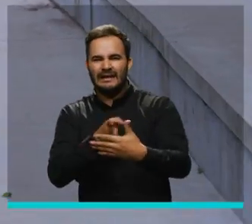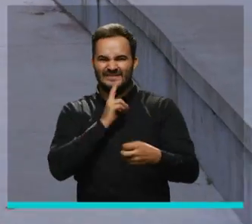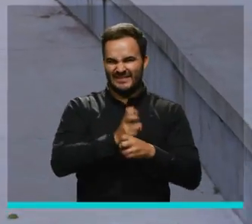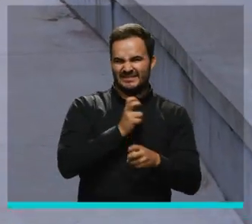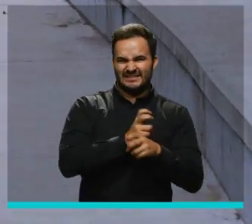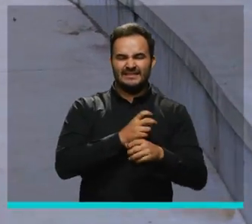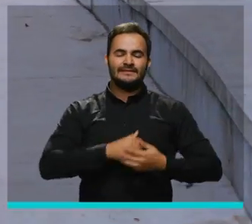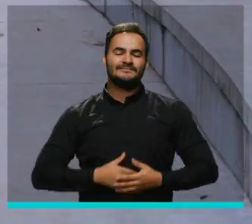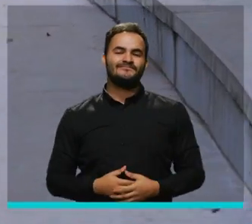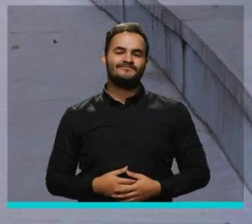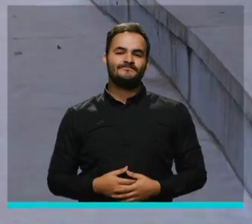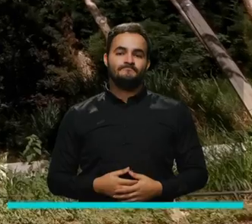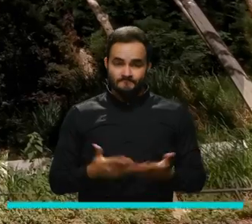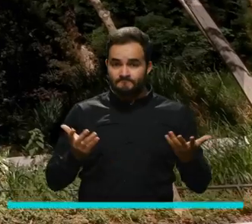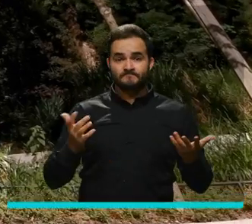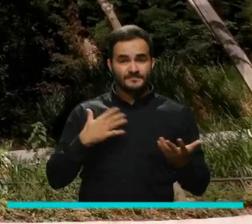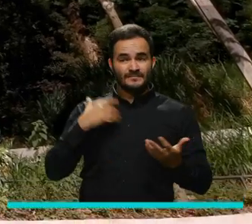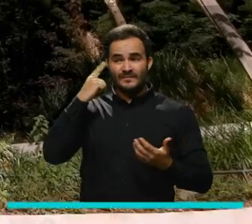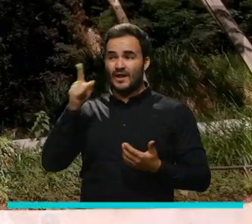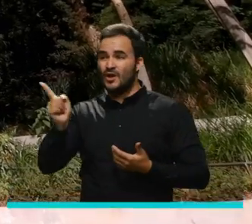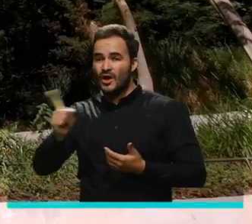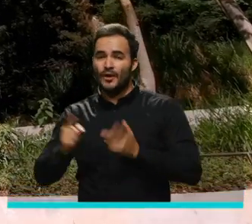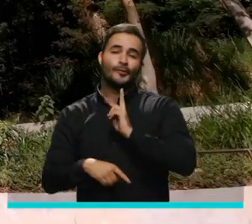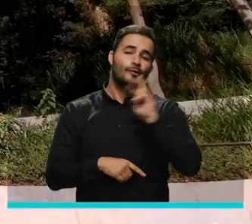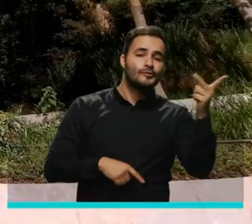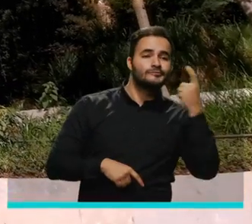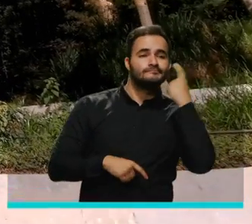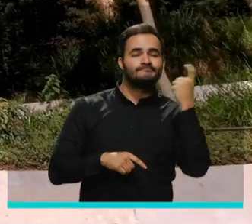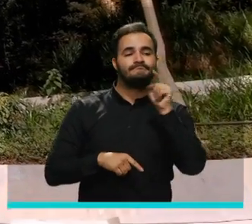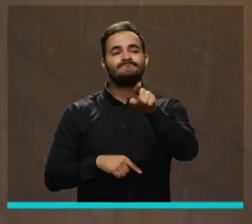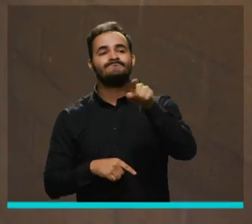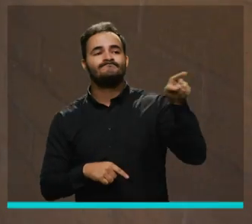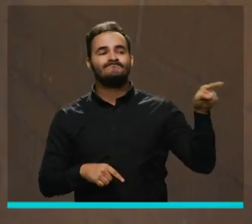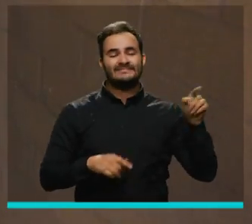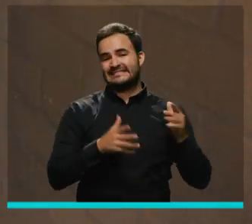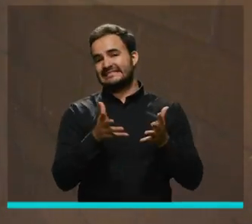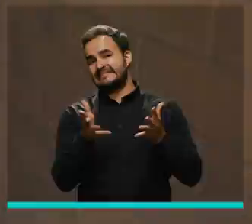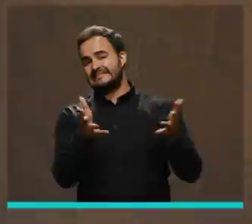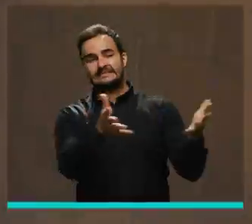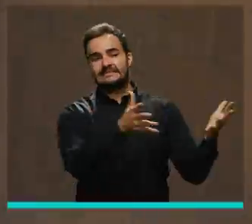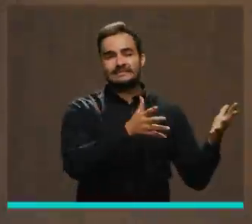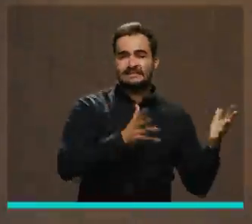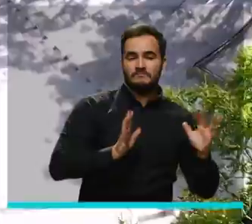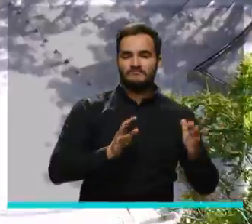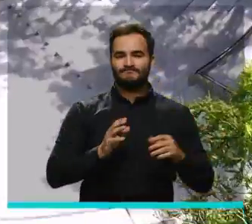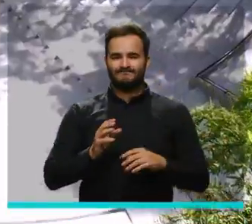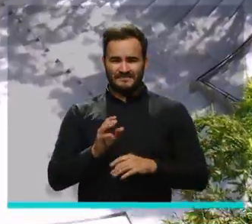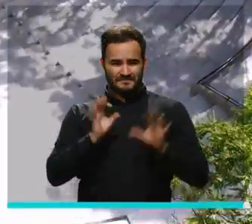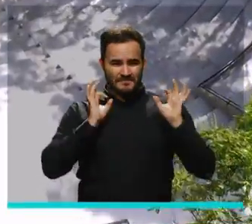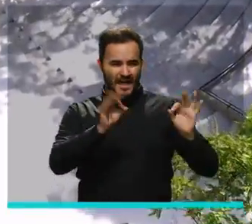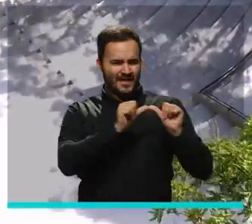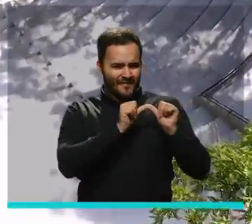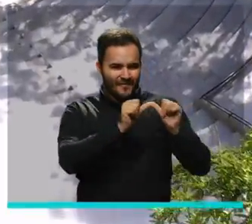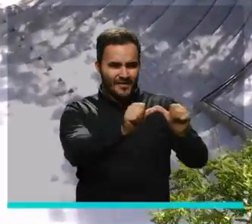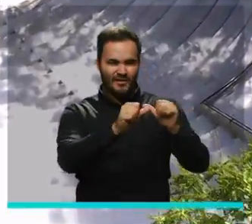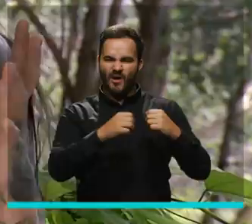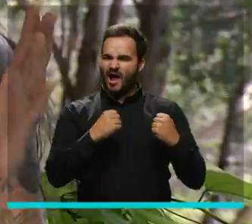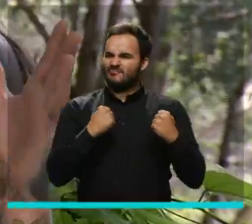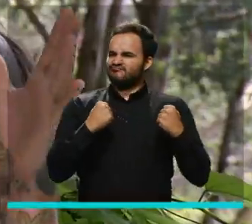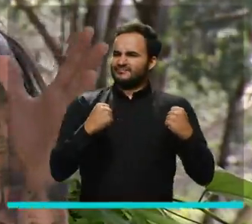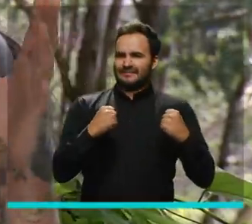siempre había muchas dificultades, muchos obstáculos. Nos tocó buscar otros escenarios, pero nunca logramos encontrar